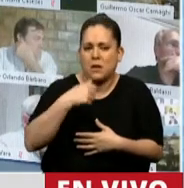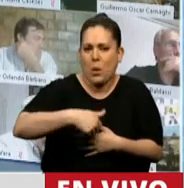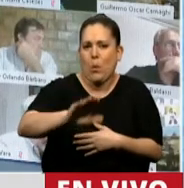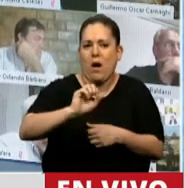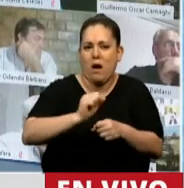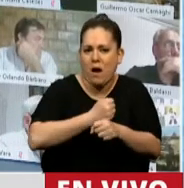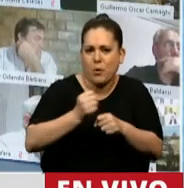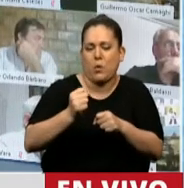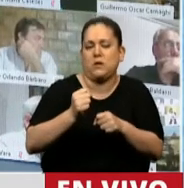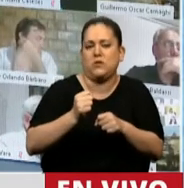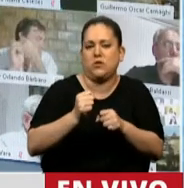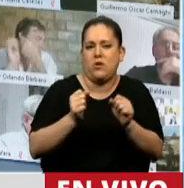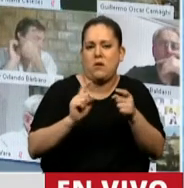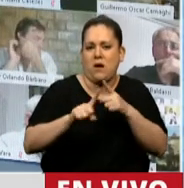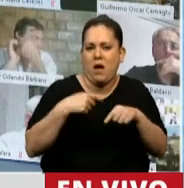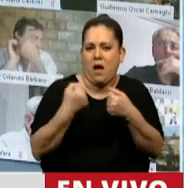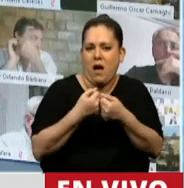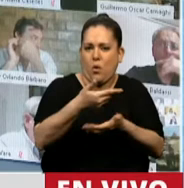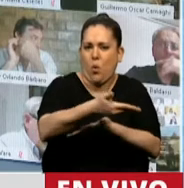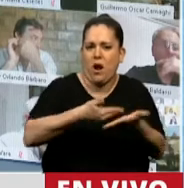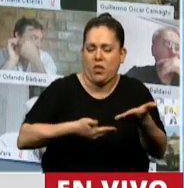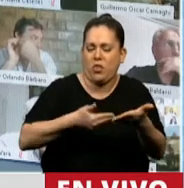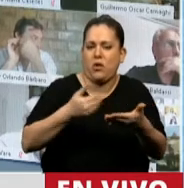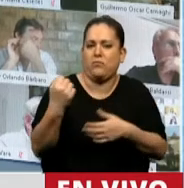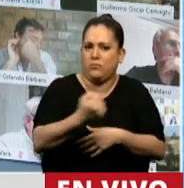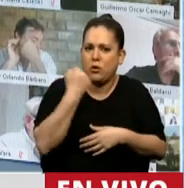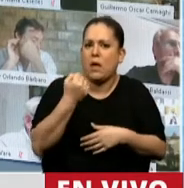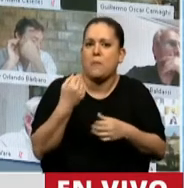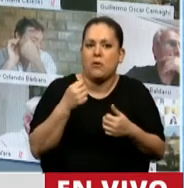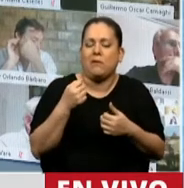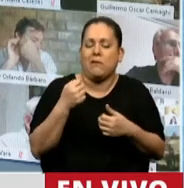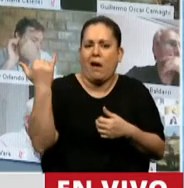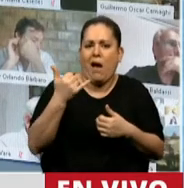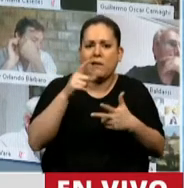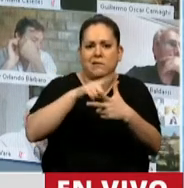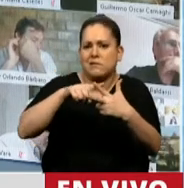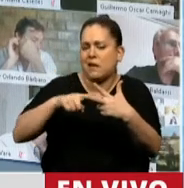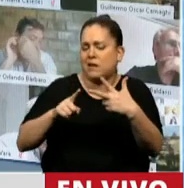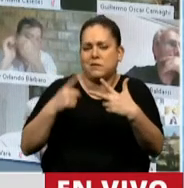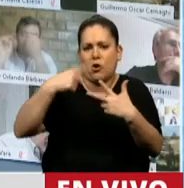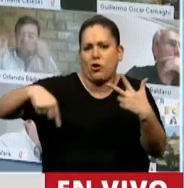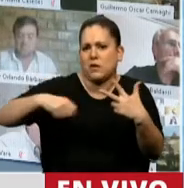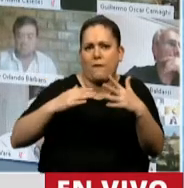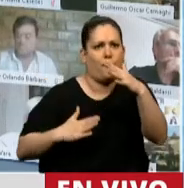acuerdo regional, porque son tres pilares fundamentales en la discusión del ambiente.